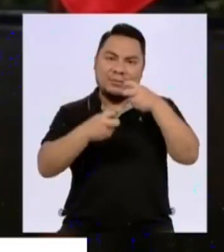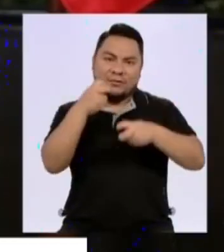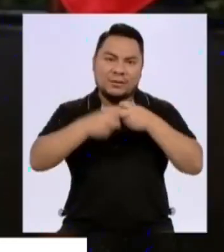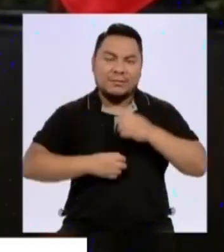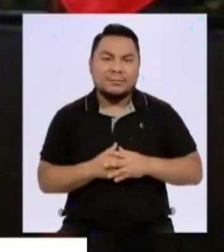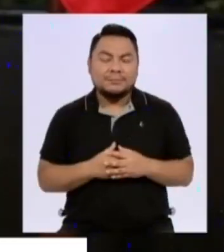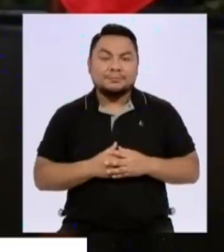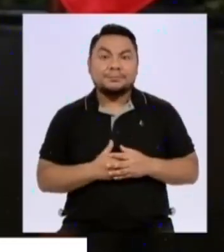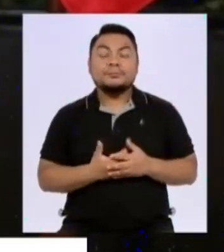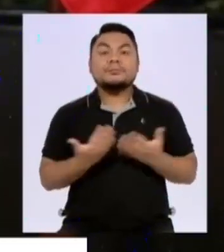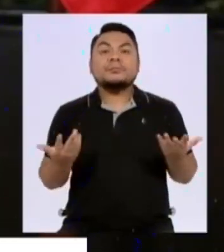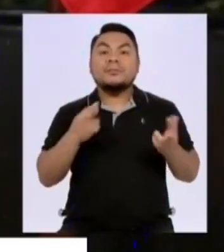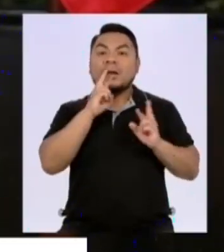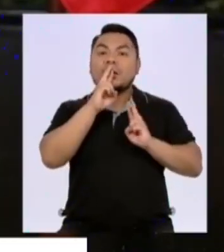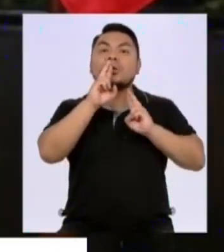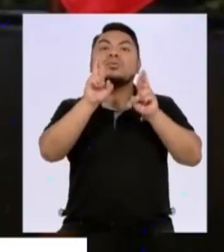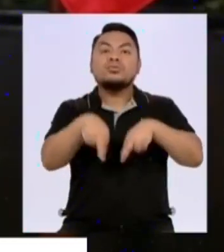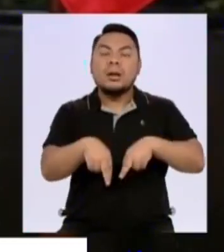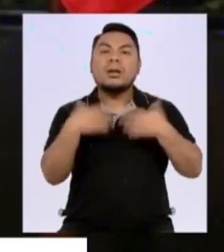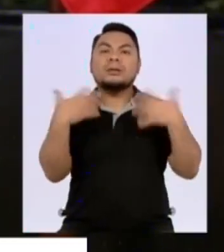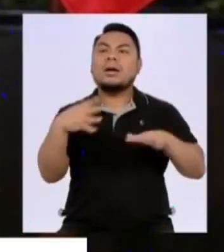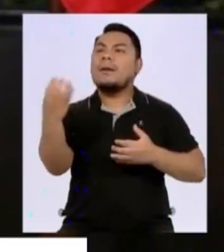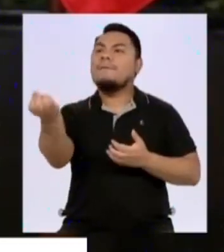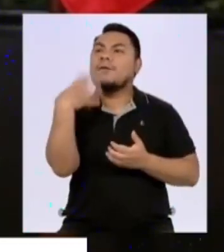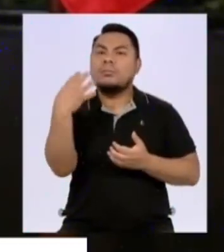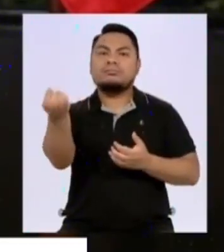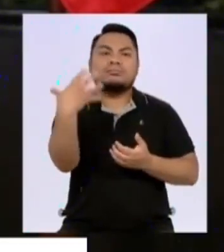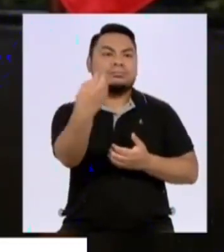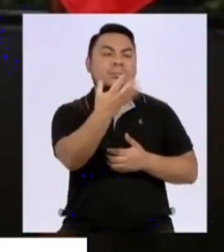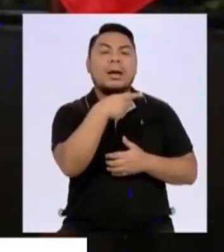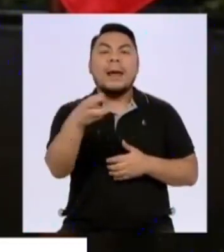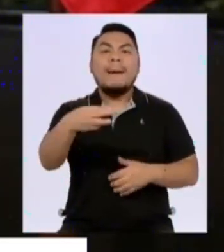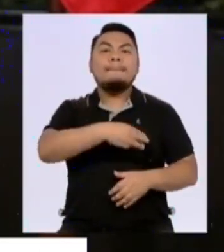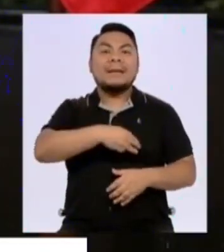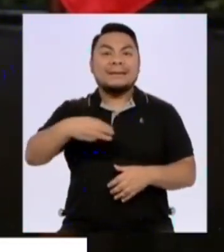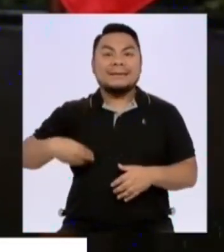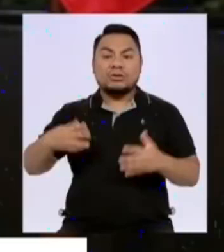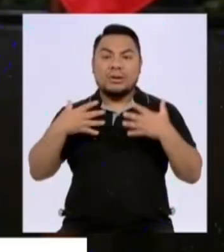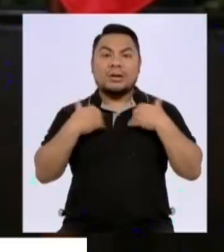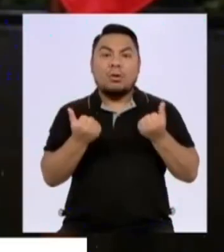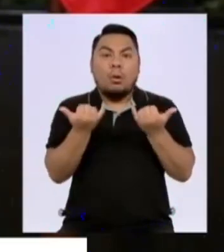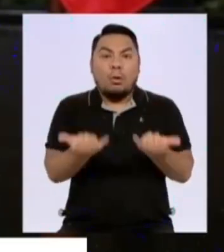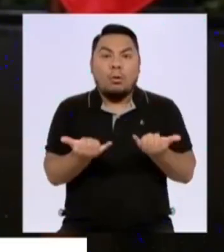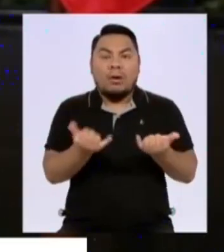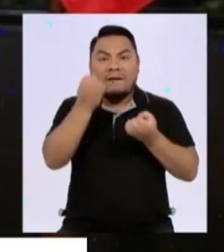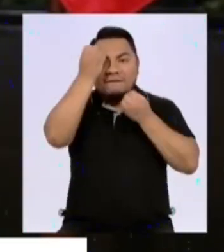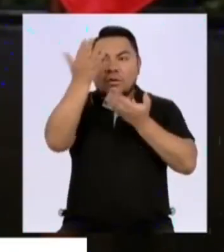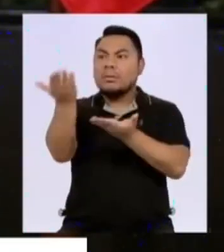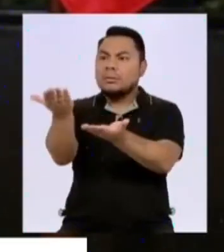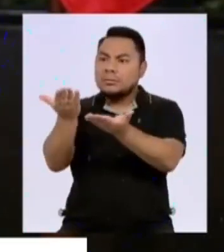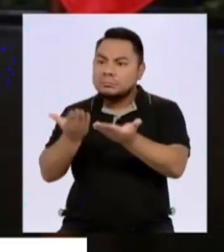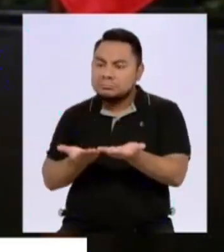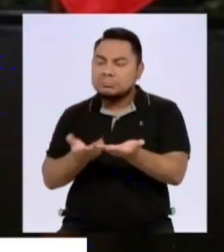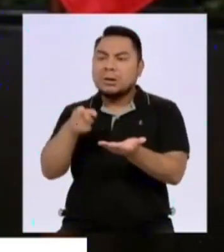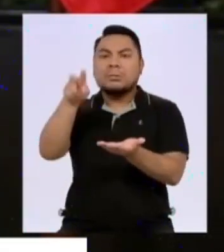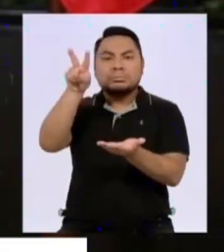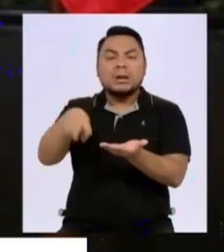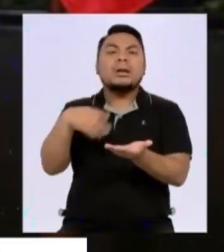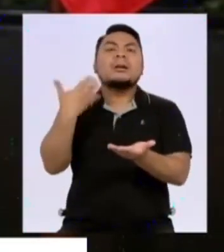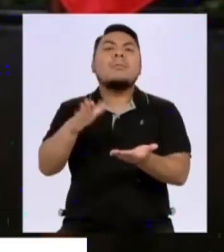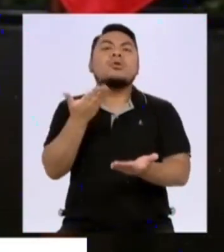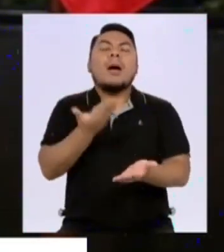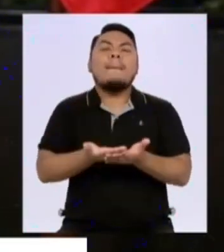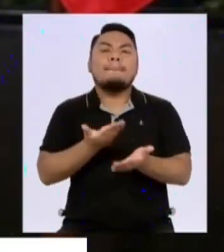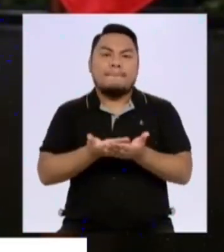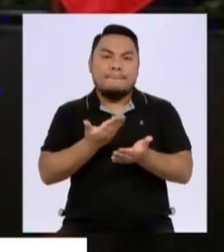Y los resultados que nos ha reportado el Ministro de Salud el día de hoy es que hemos hecho la prueba